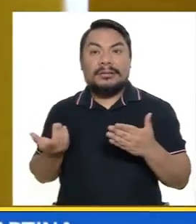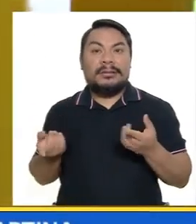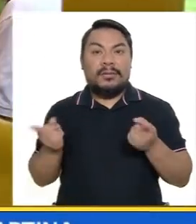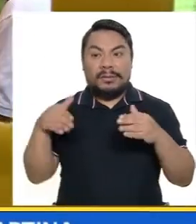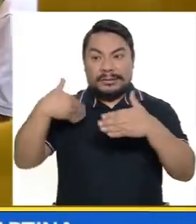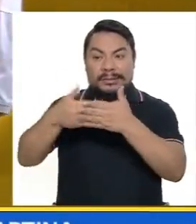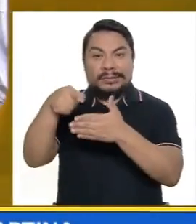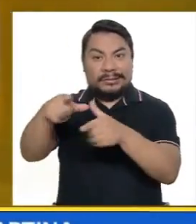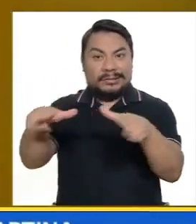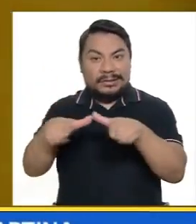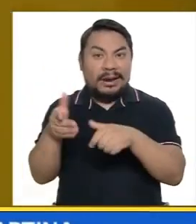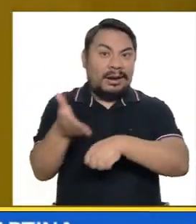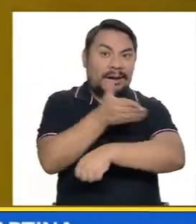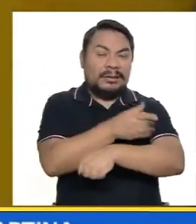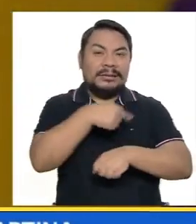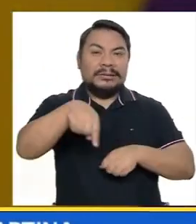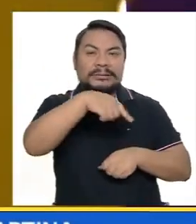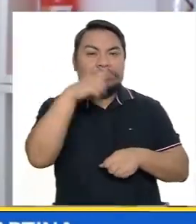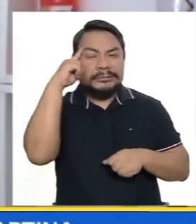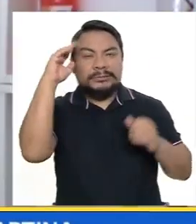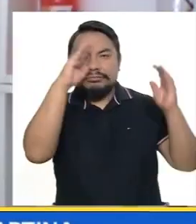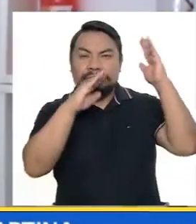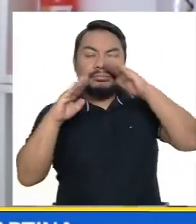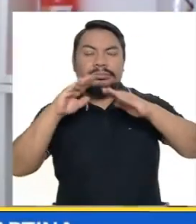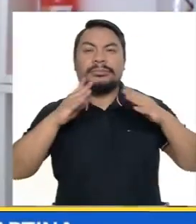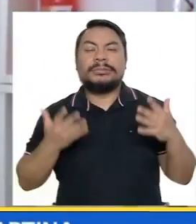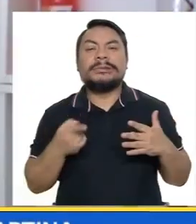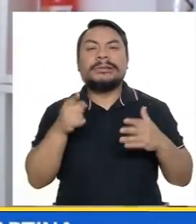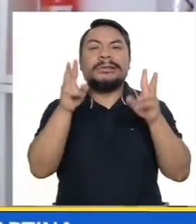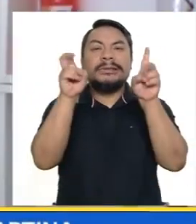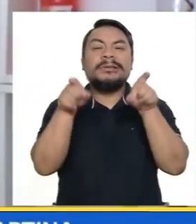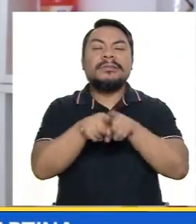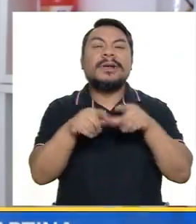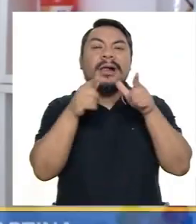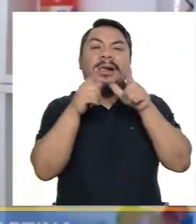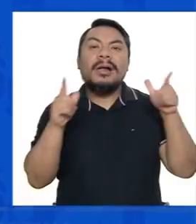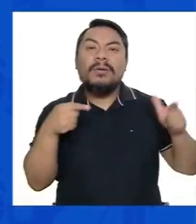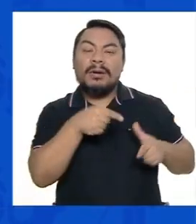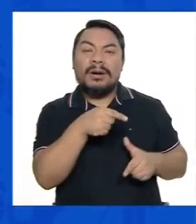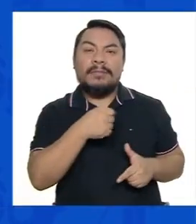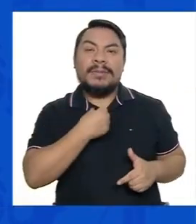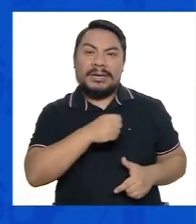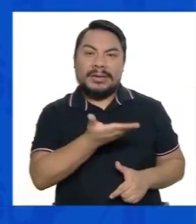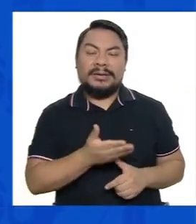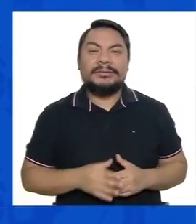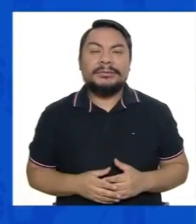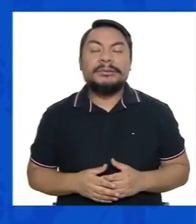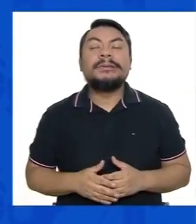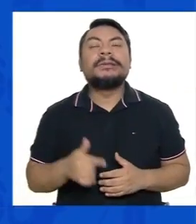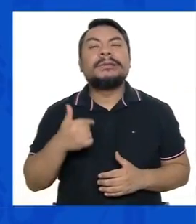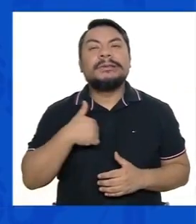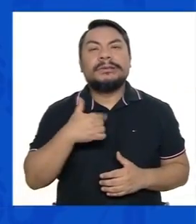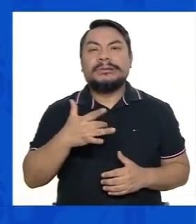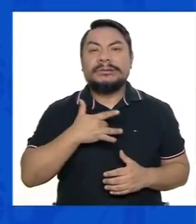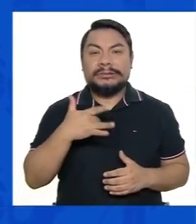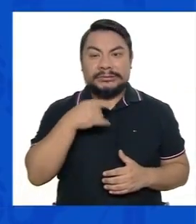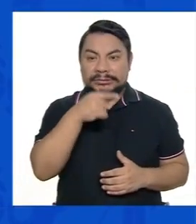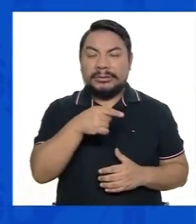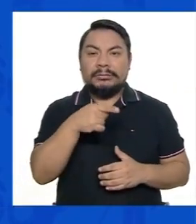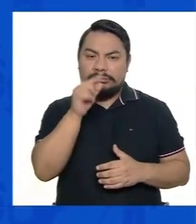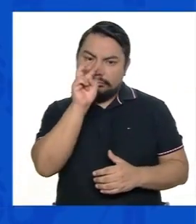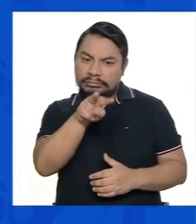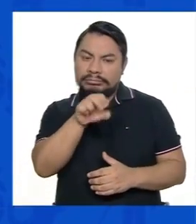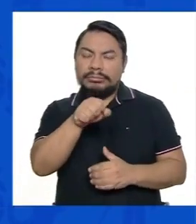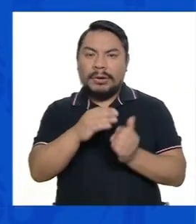GASO nuestra mayor preocupación era el tema del lenguaje de Martina Siento que el avance